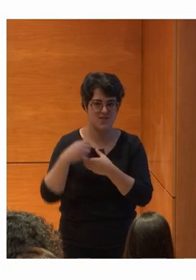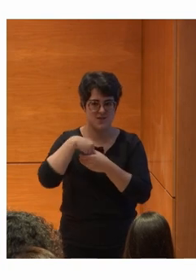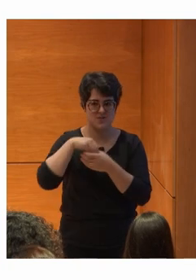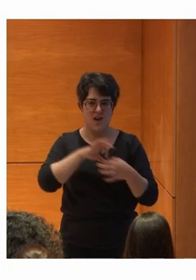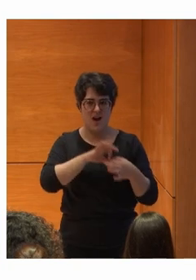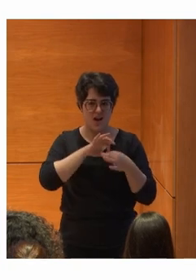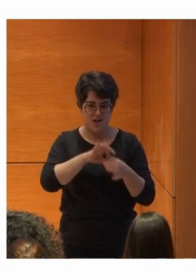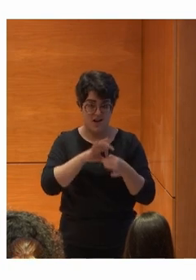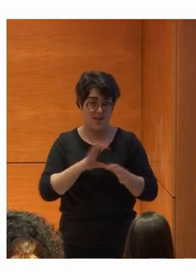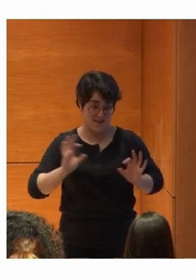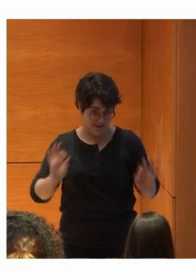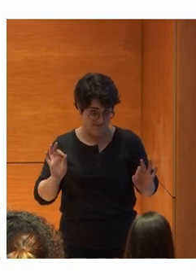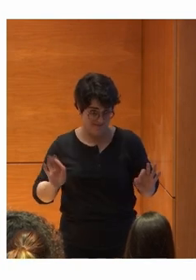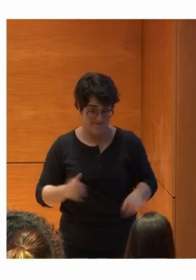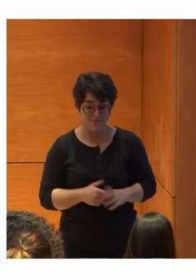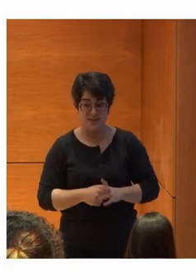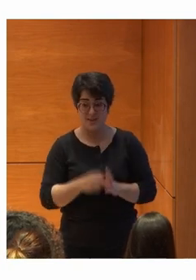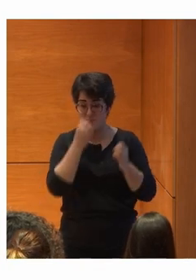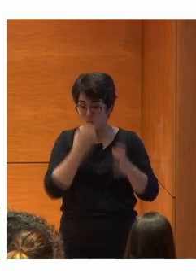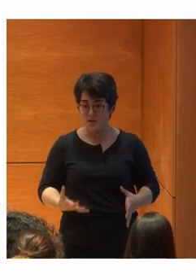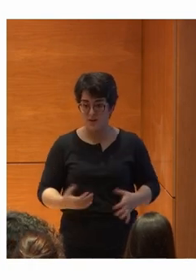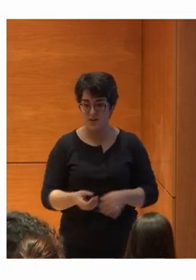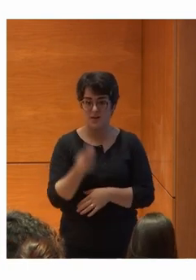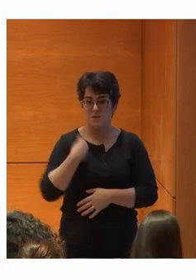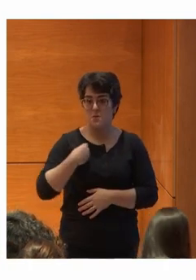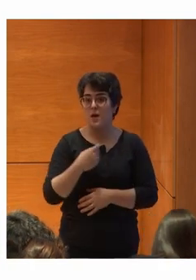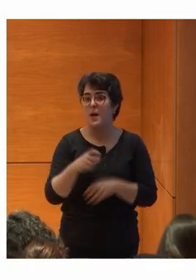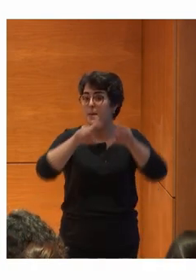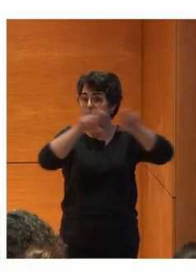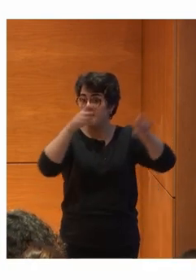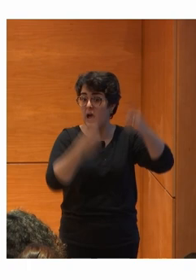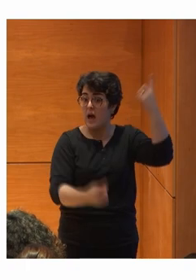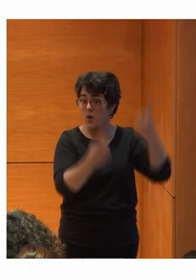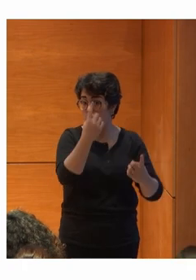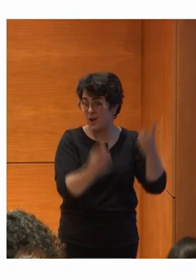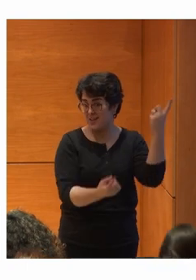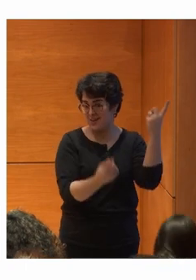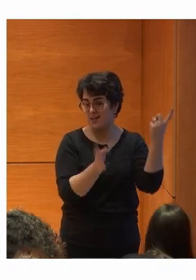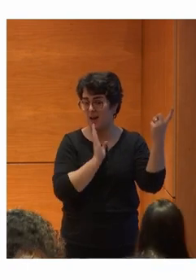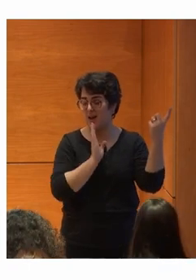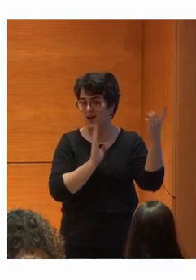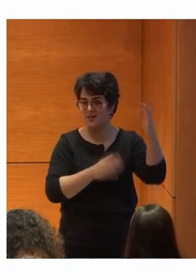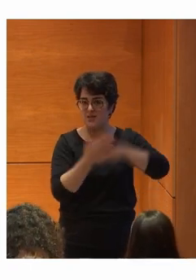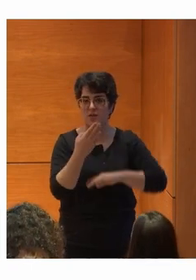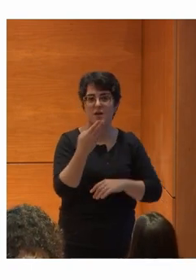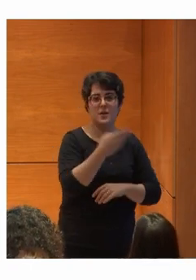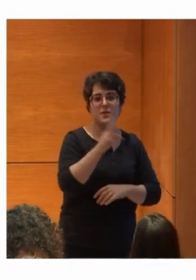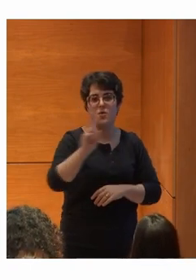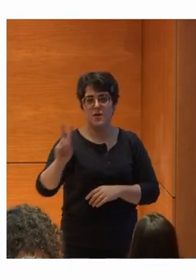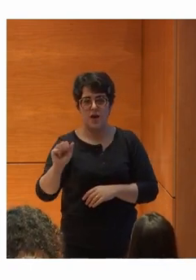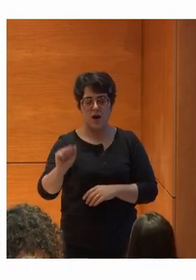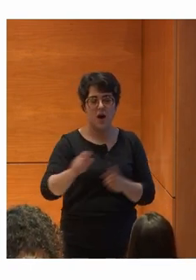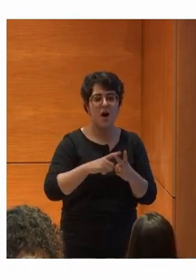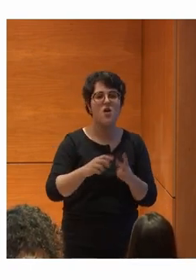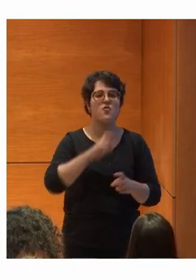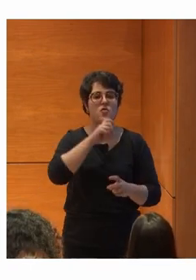alianza Y bueno Algunas de estas empresas Como decía Son BBVA Fundación